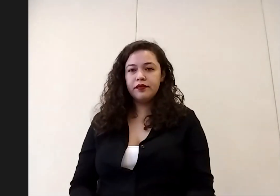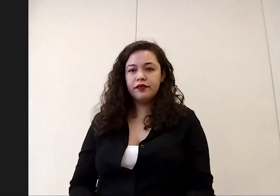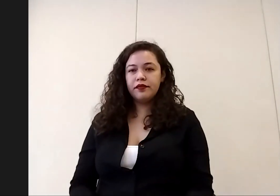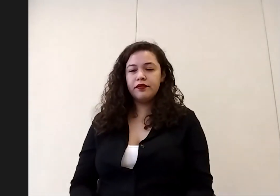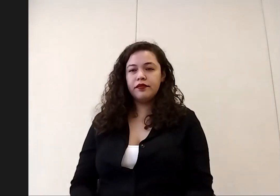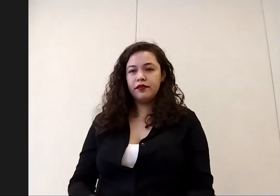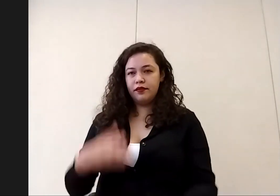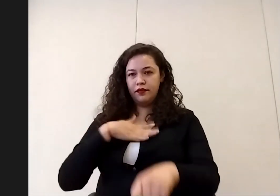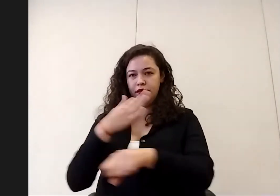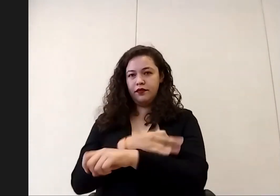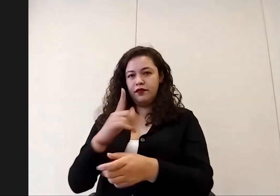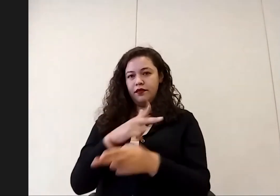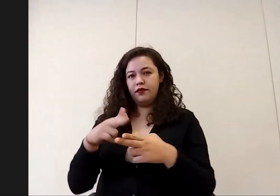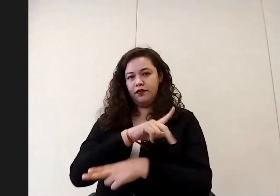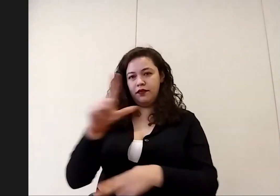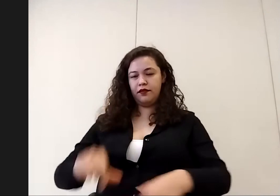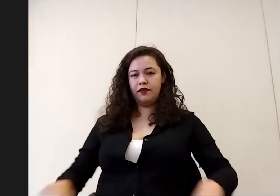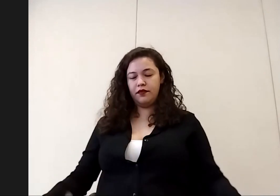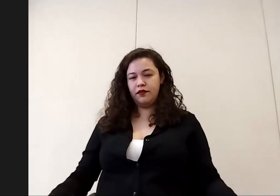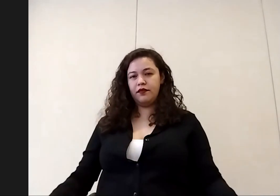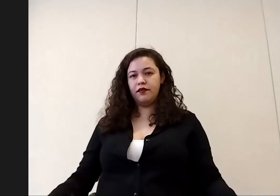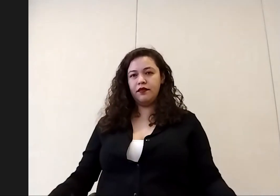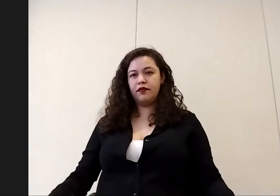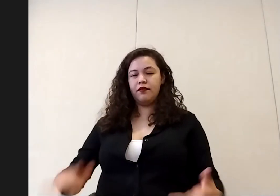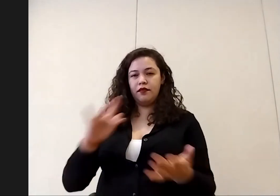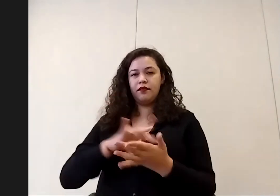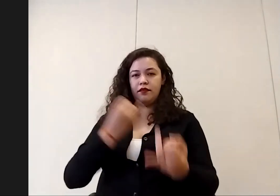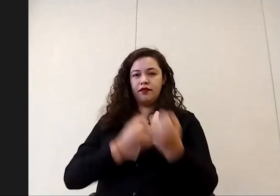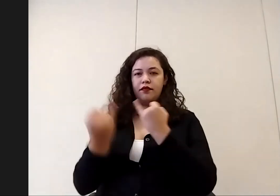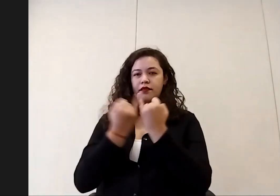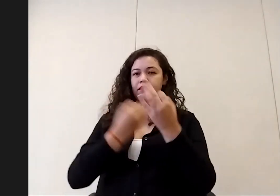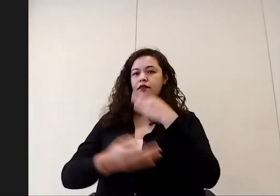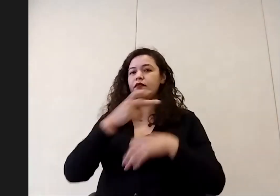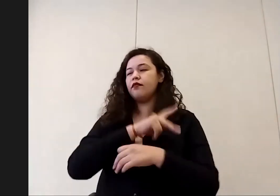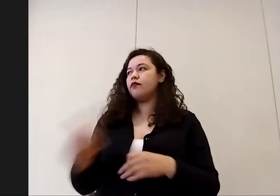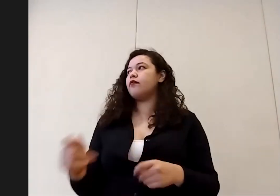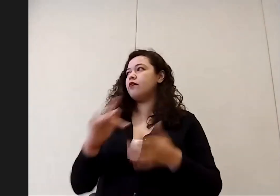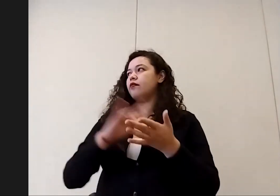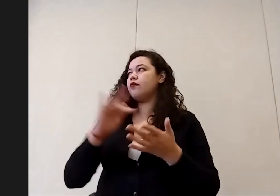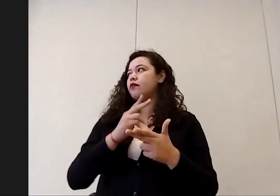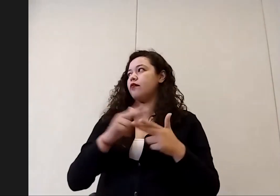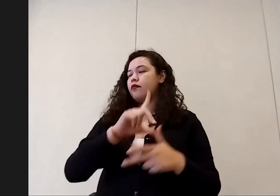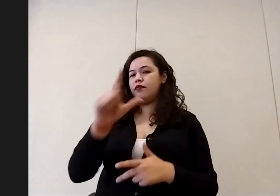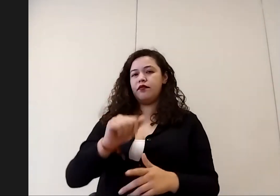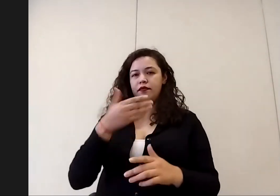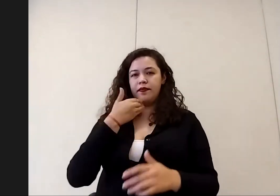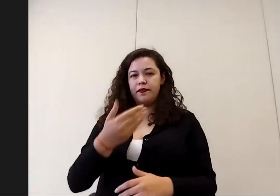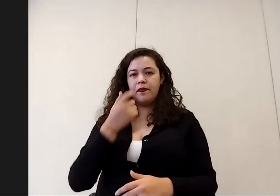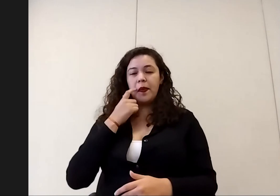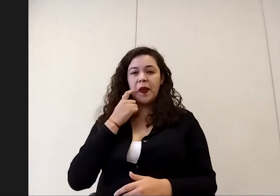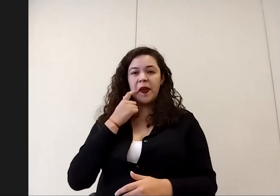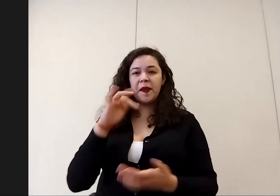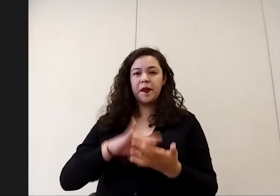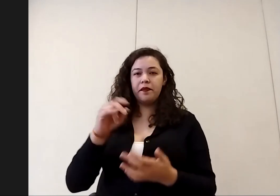buena tarde hasta luego gracias igualmente para todos gracias hasta luego excelente gracias José